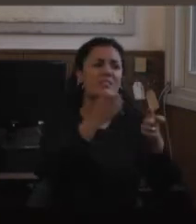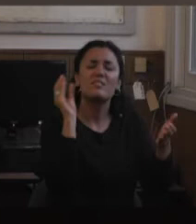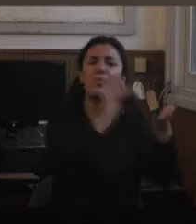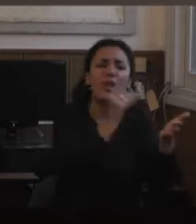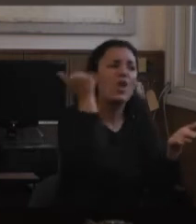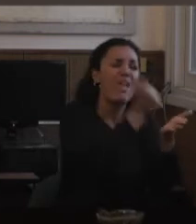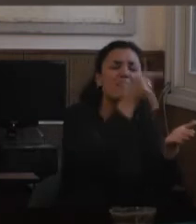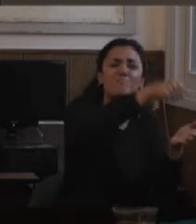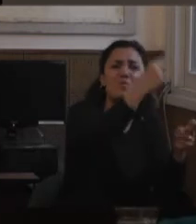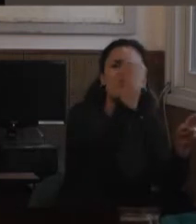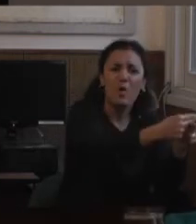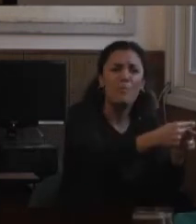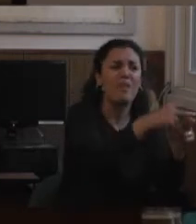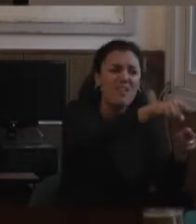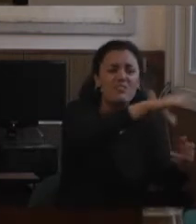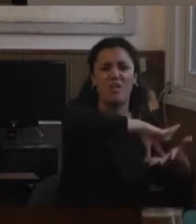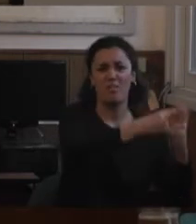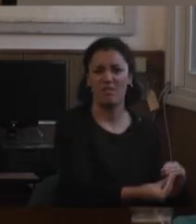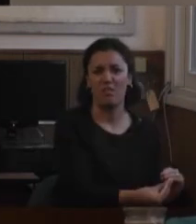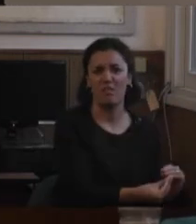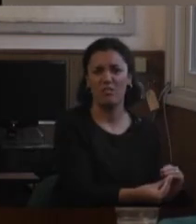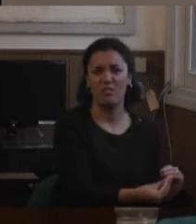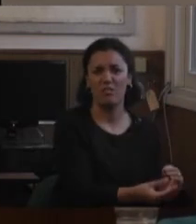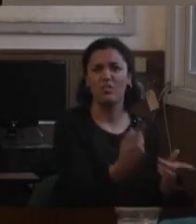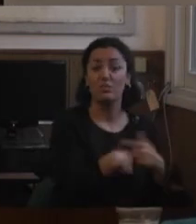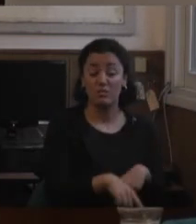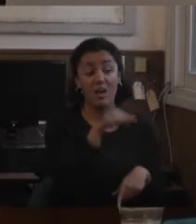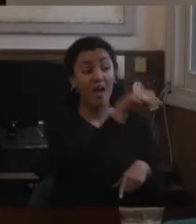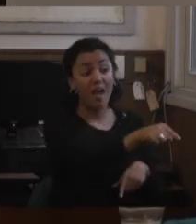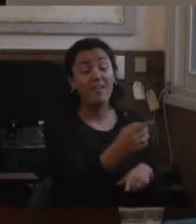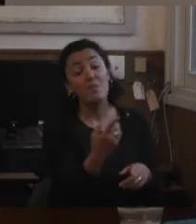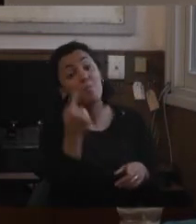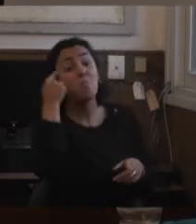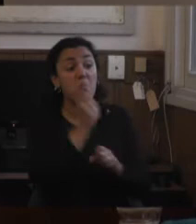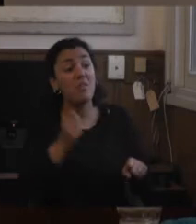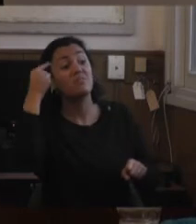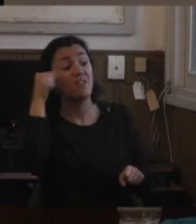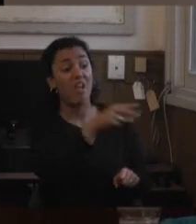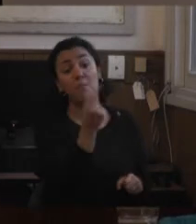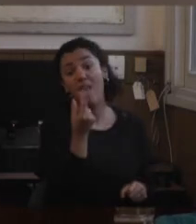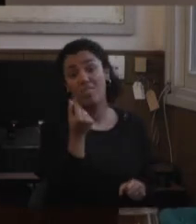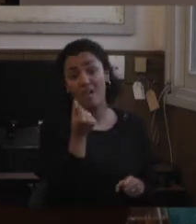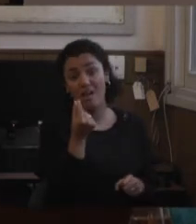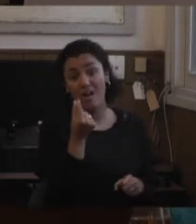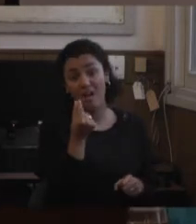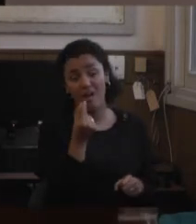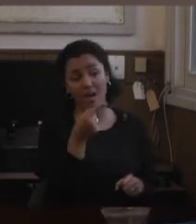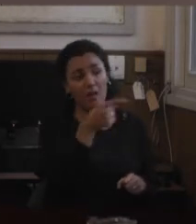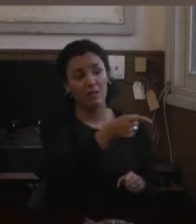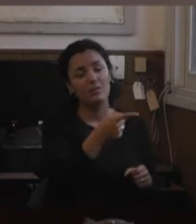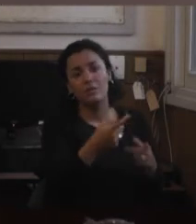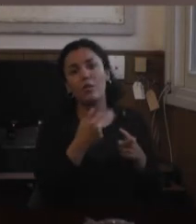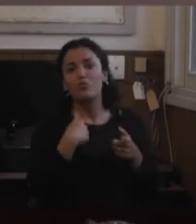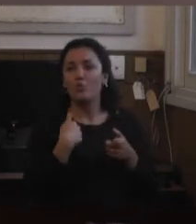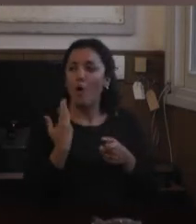una de mis primeras apreciaciones eran porque hay plata de por medio porque esto implica otro dispositivo porque uno puede